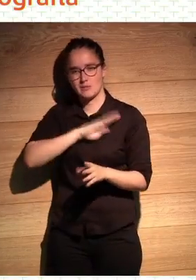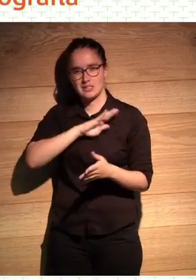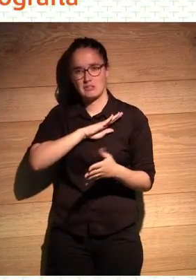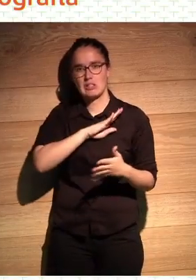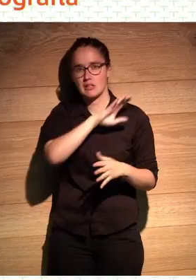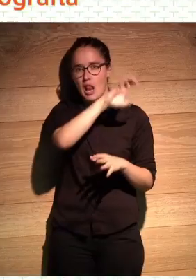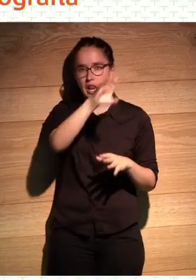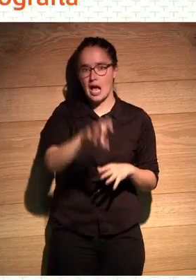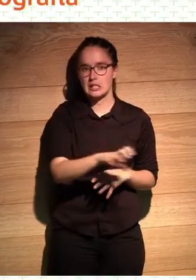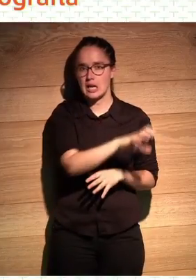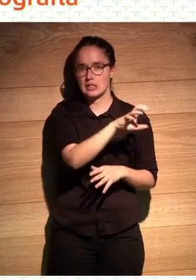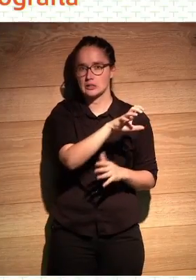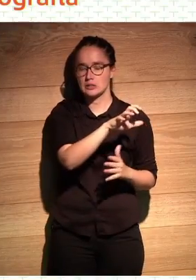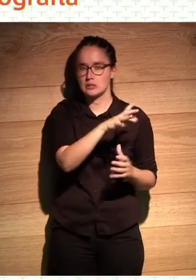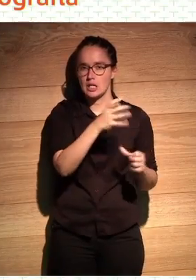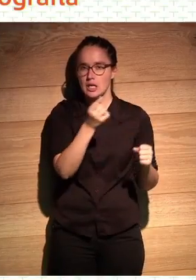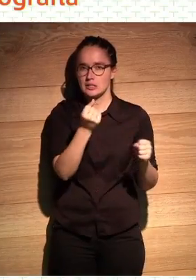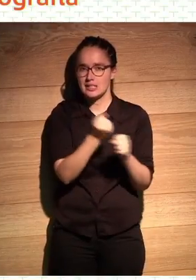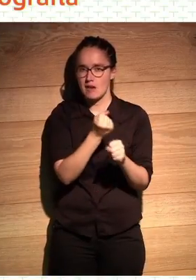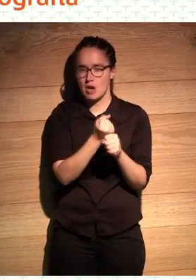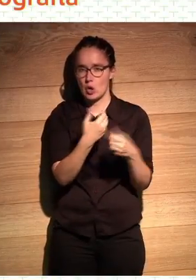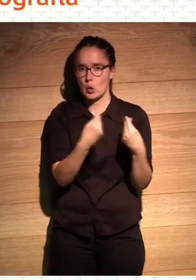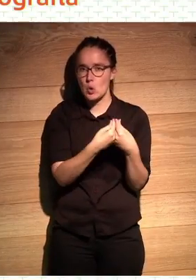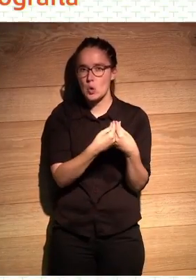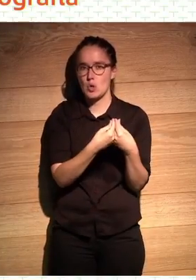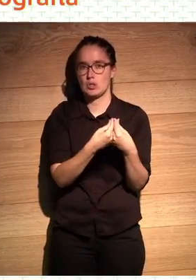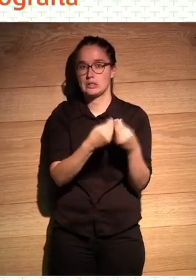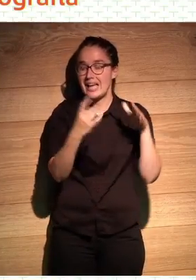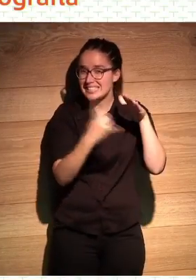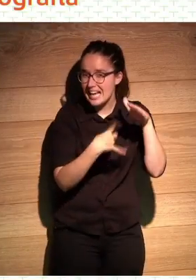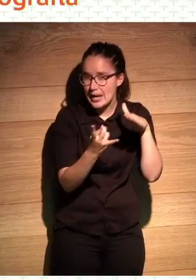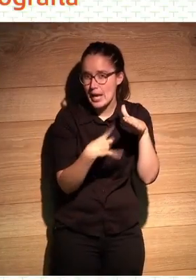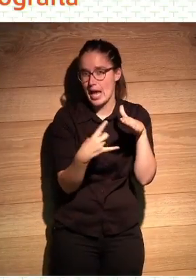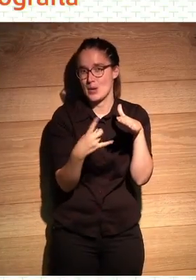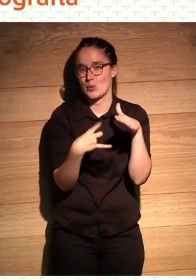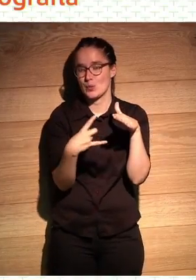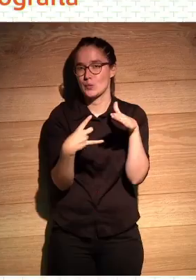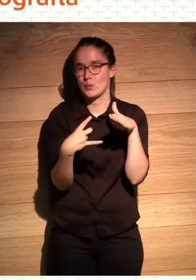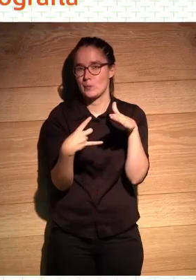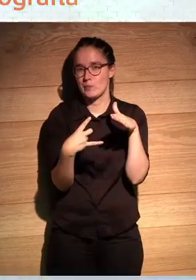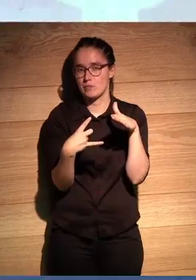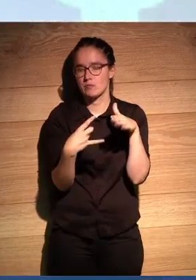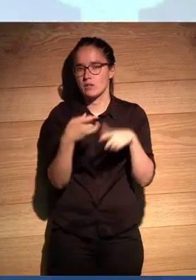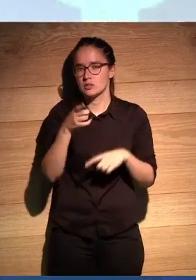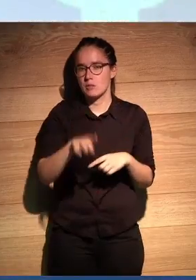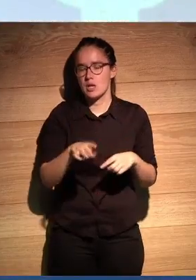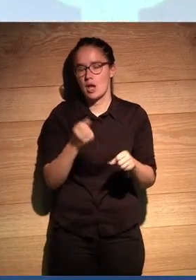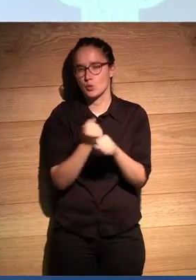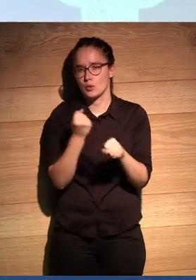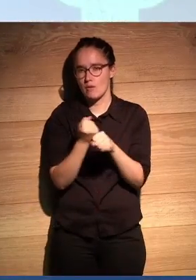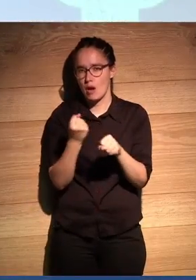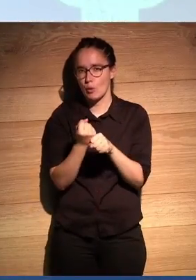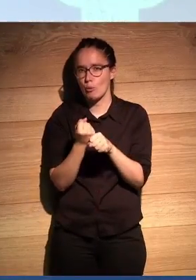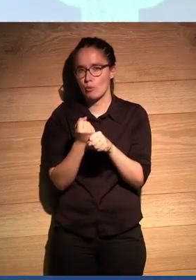Atlas, se trabajó con ellas, se escanearon, que ahí también hay un trabajo